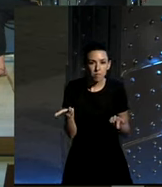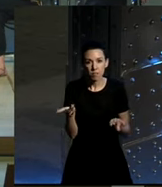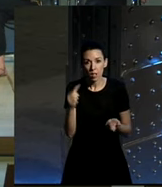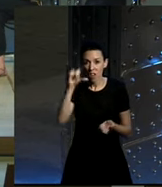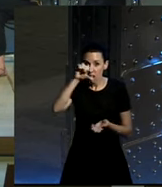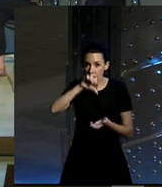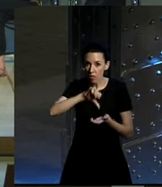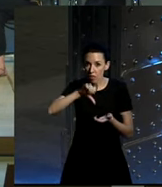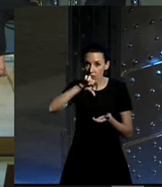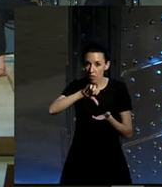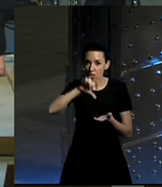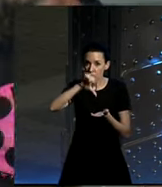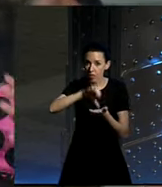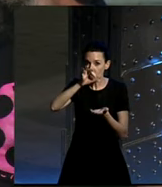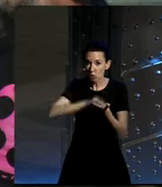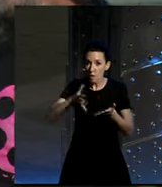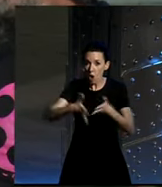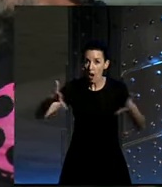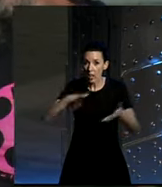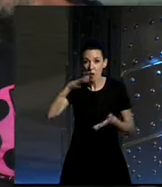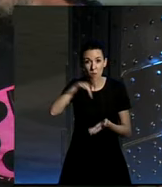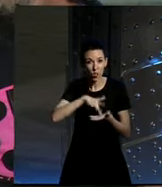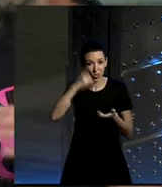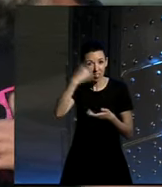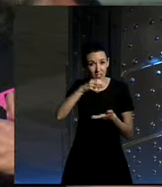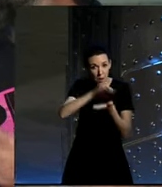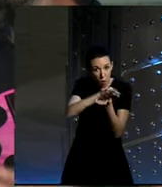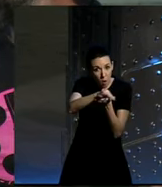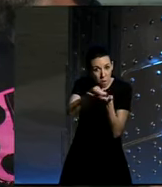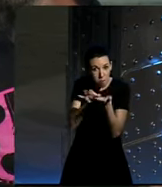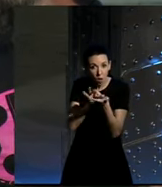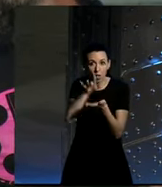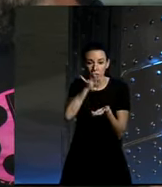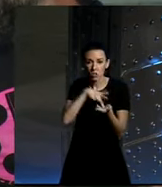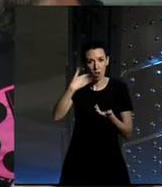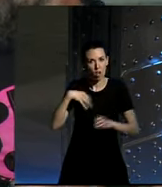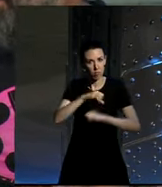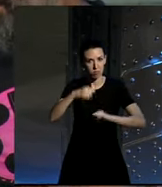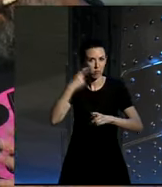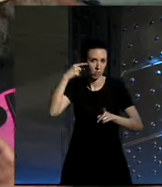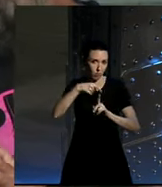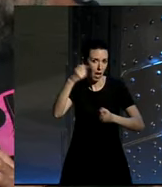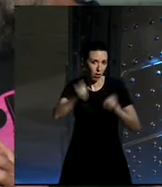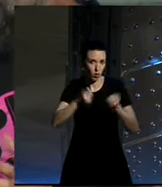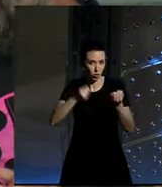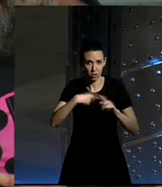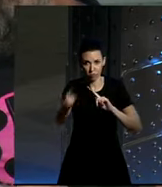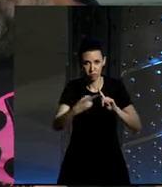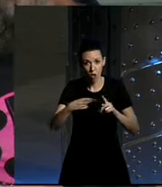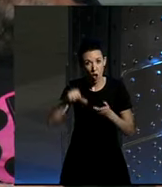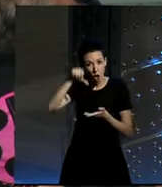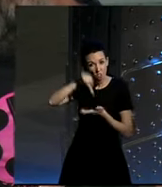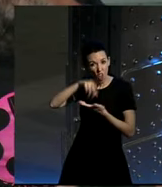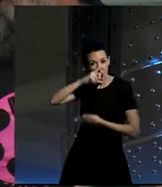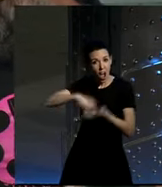centro urbano grande porque las ciudades dormitorio de alrededor pues están más construidas para el coche los núcleos urbanos